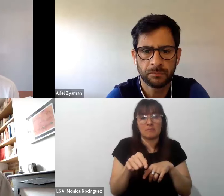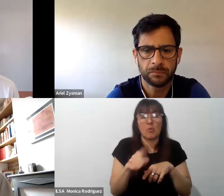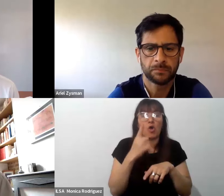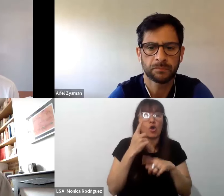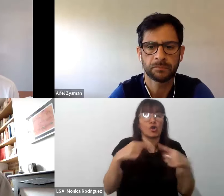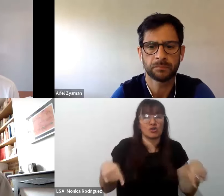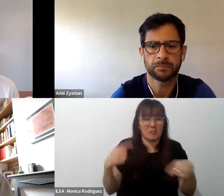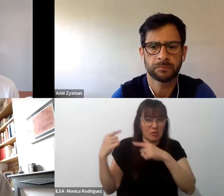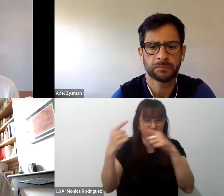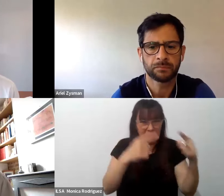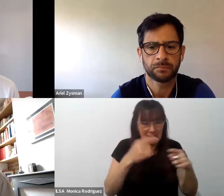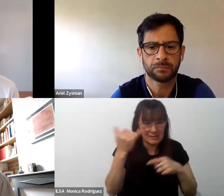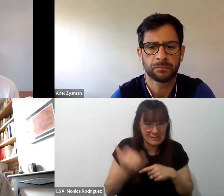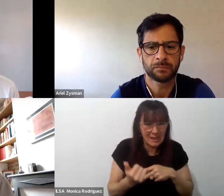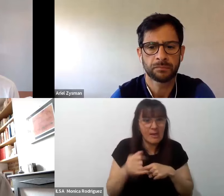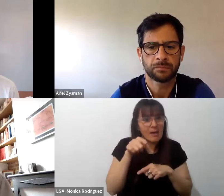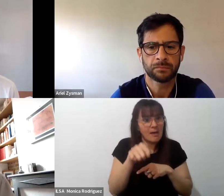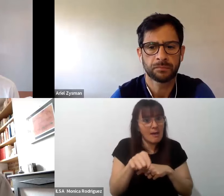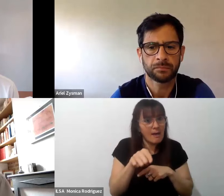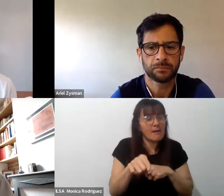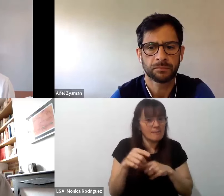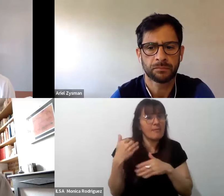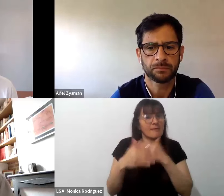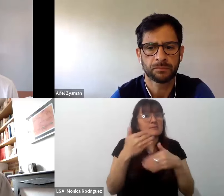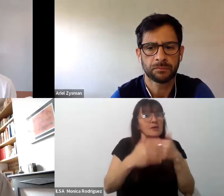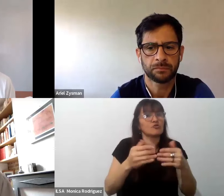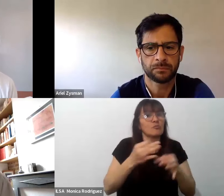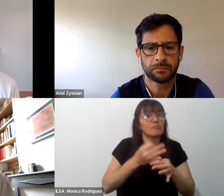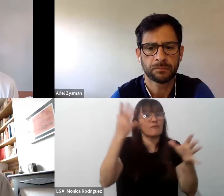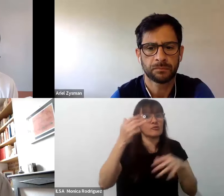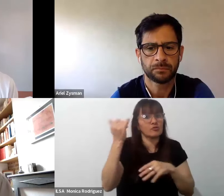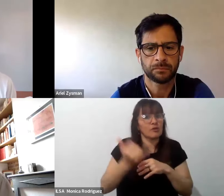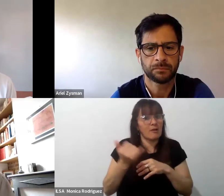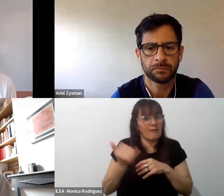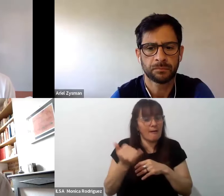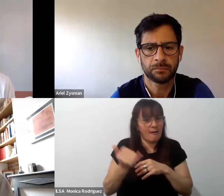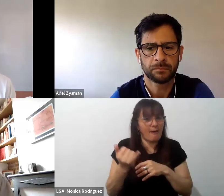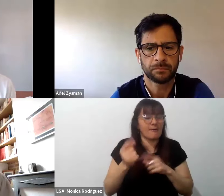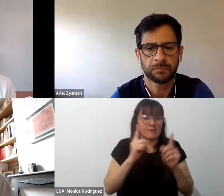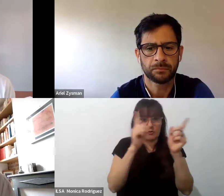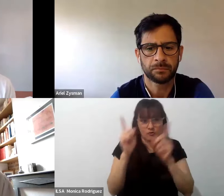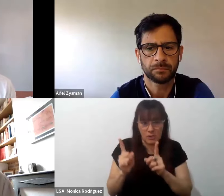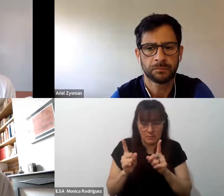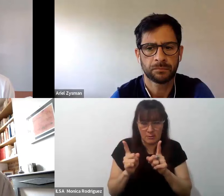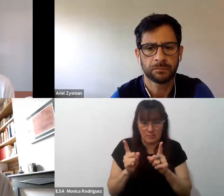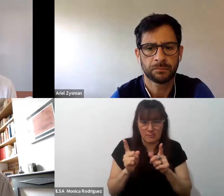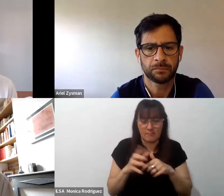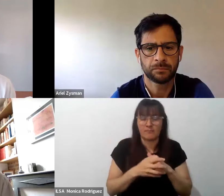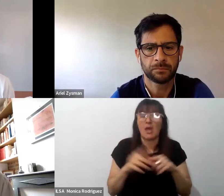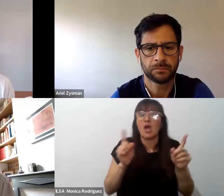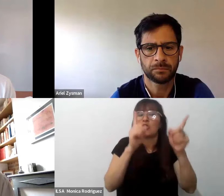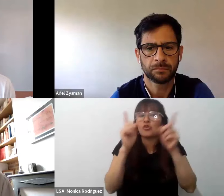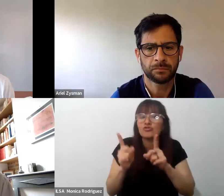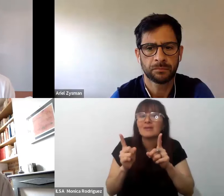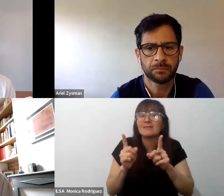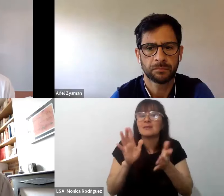ahí se juega todo el desarrollo profesional del docente el docente es